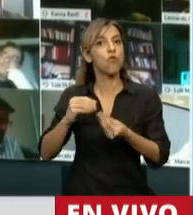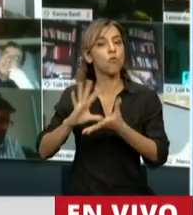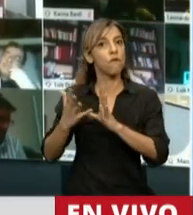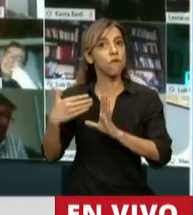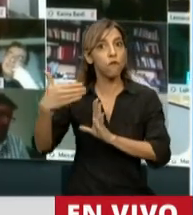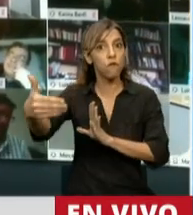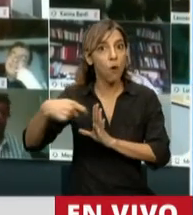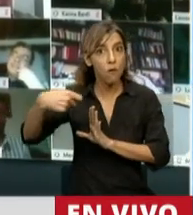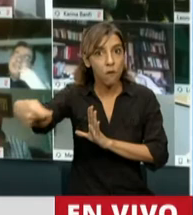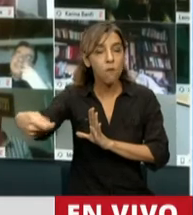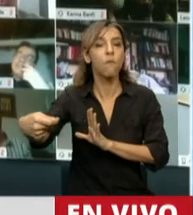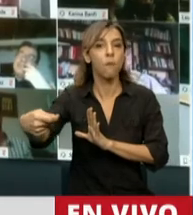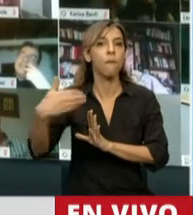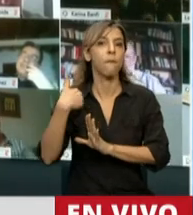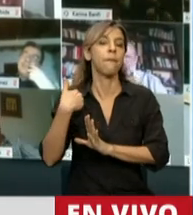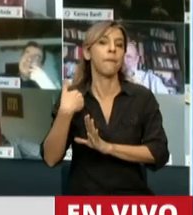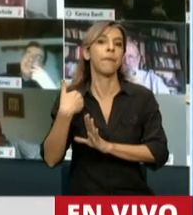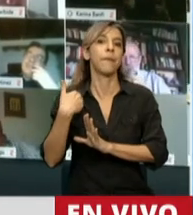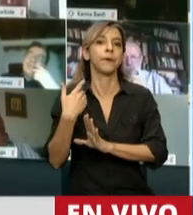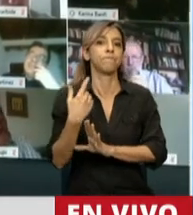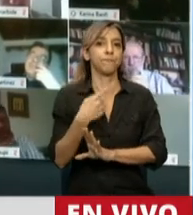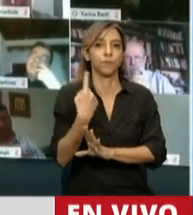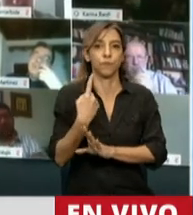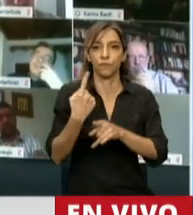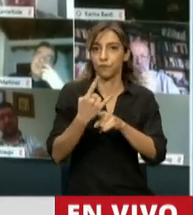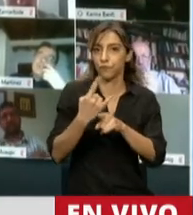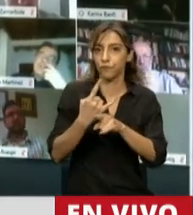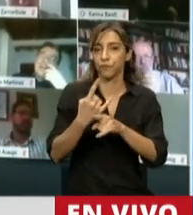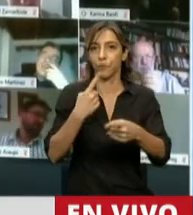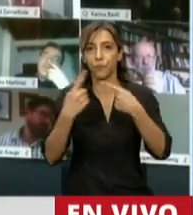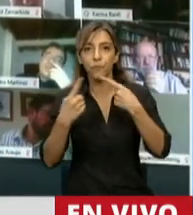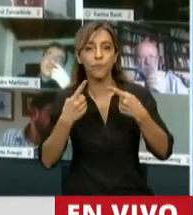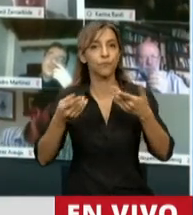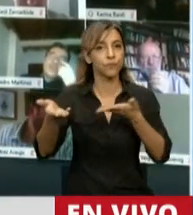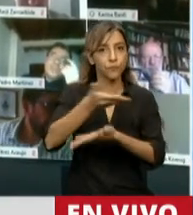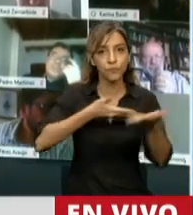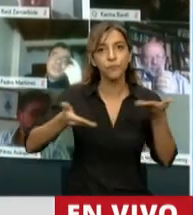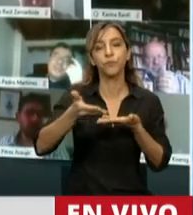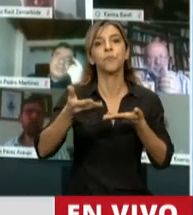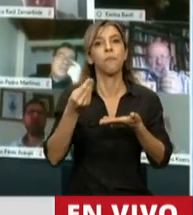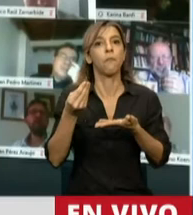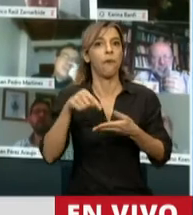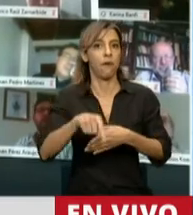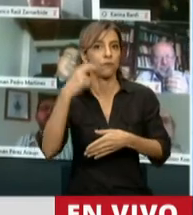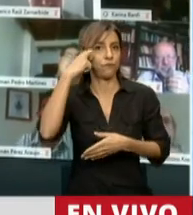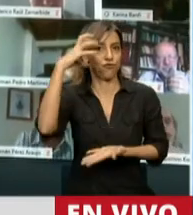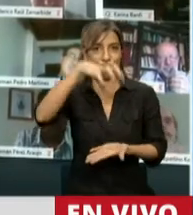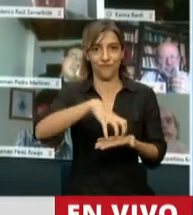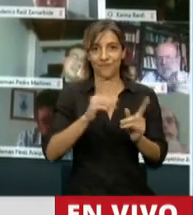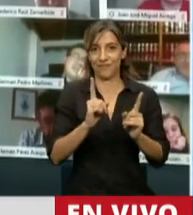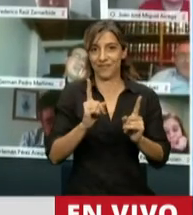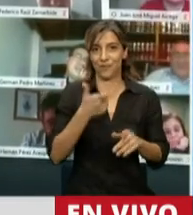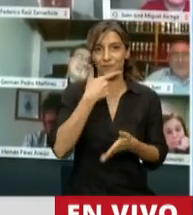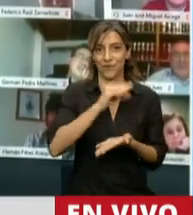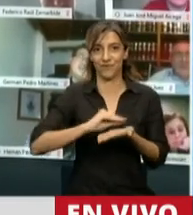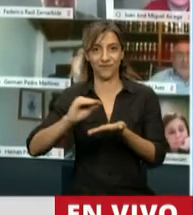una actitud de diálogo y de respeto institucional de venir a pedir al Congreso el apoyo, el acompañamiento a esta